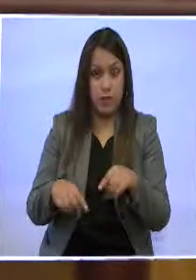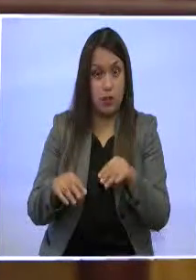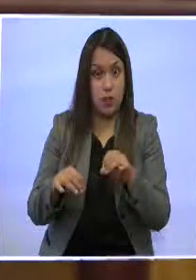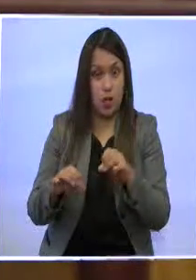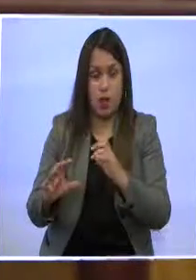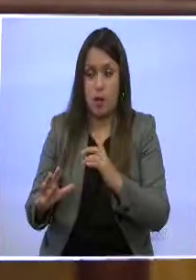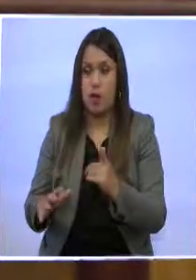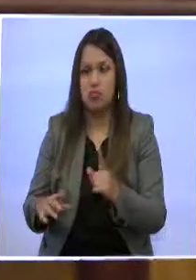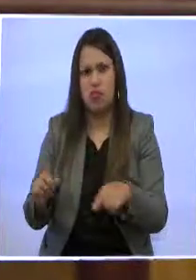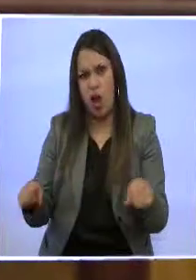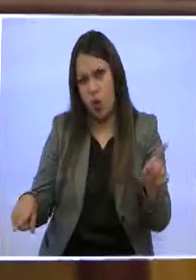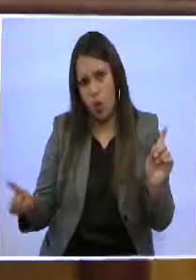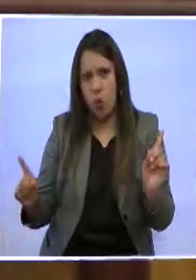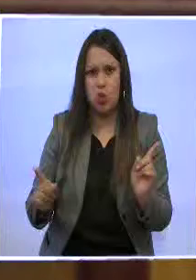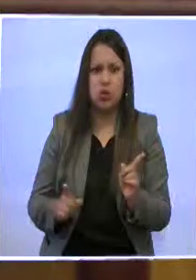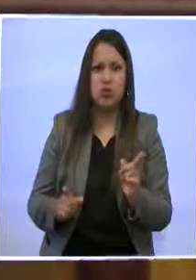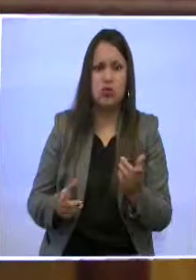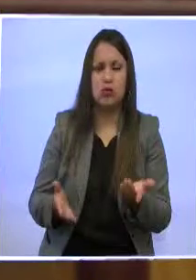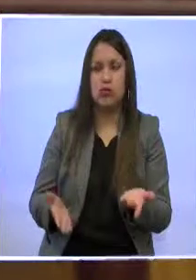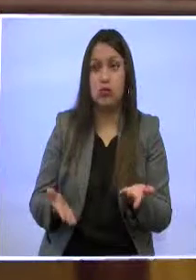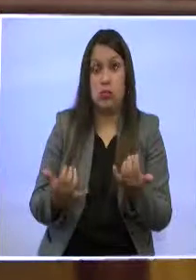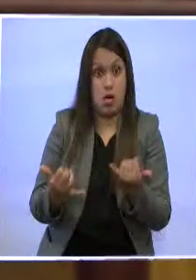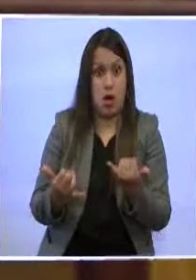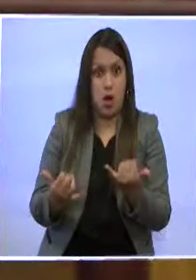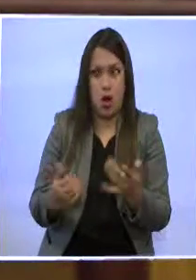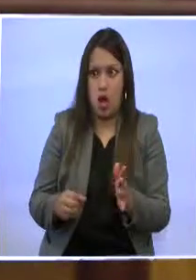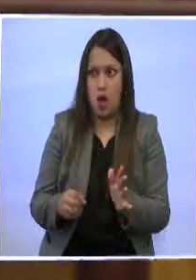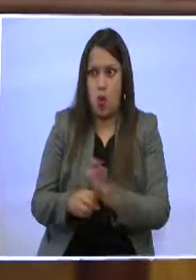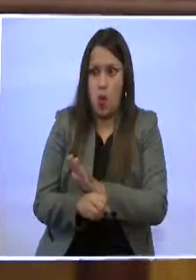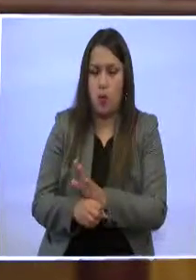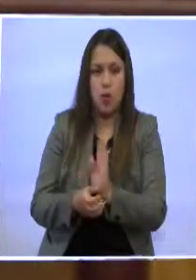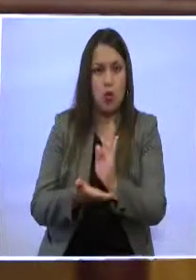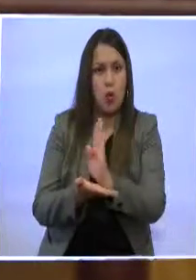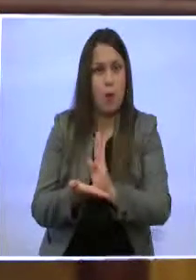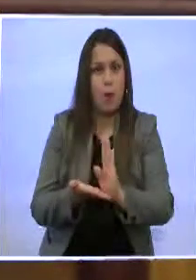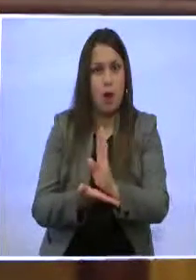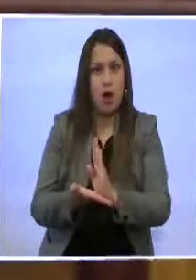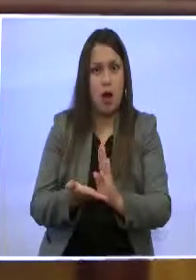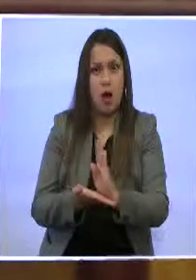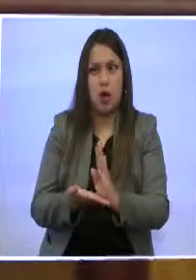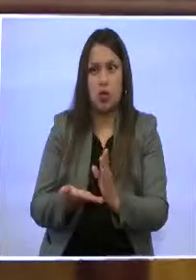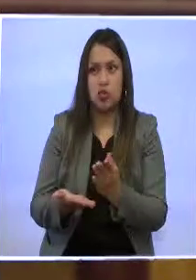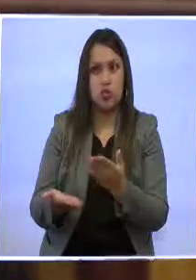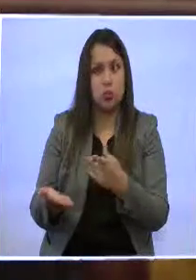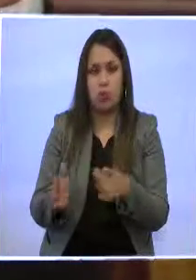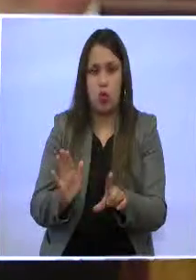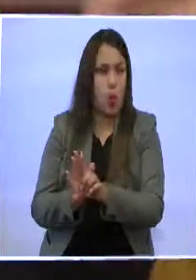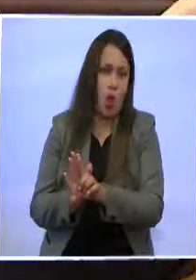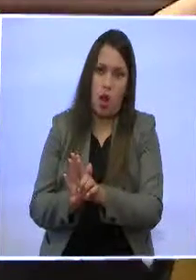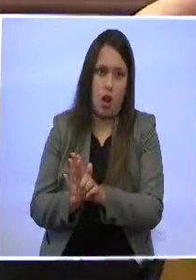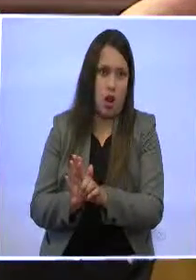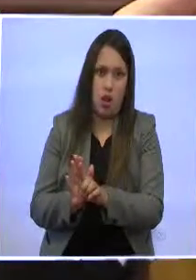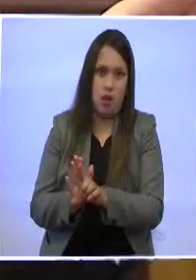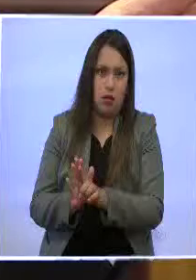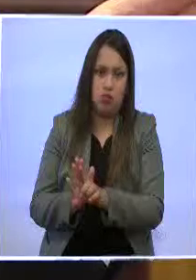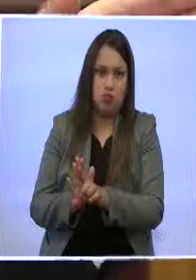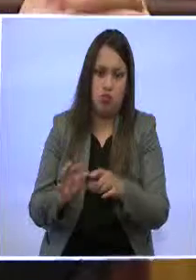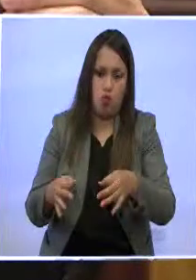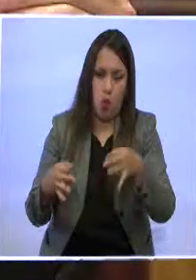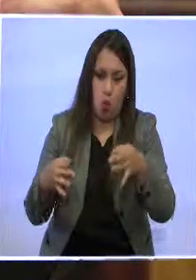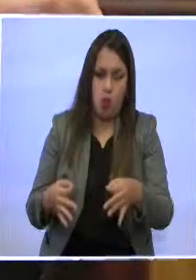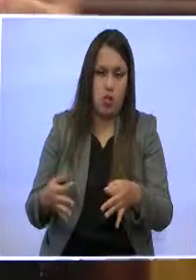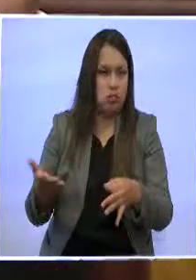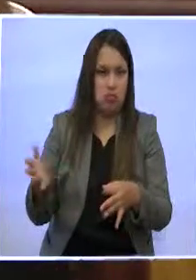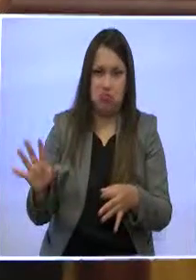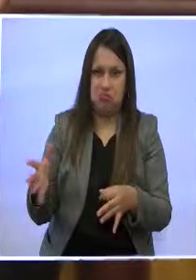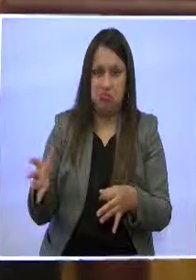algunos predios, ¿no es cierto?, que ahora ocupan estos barrios llamados irregulares. Esa reforma del COTAD